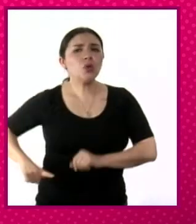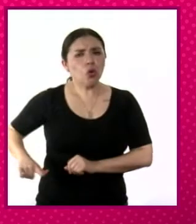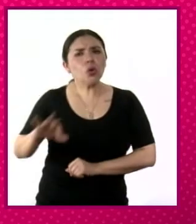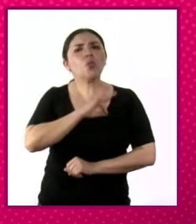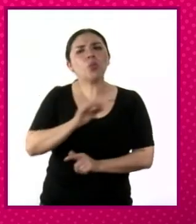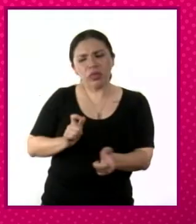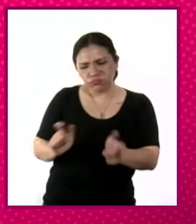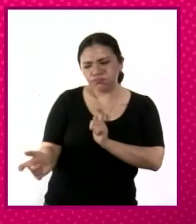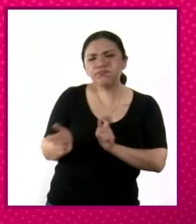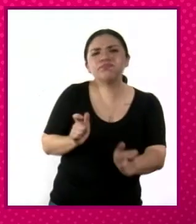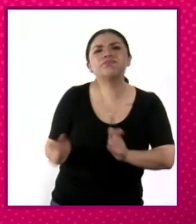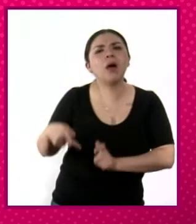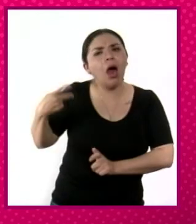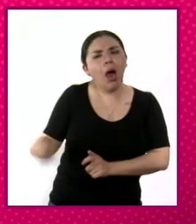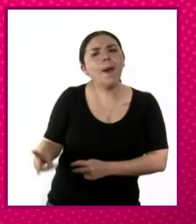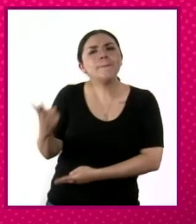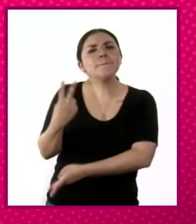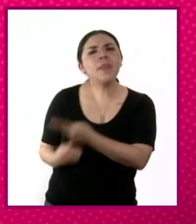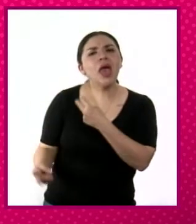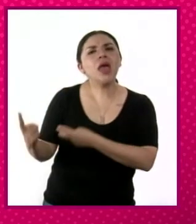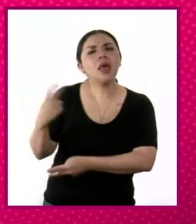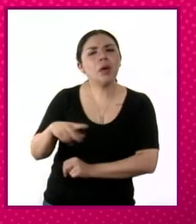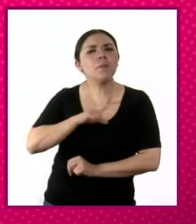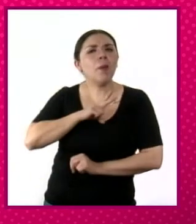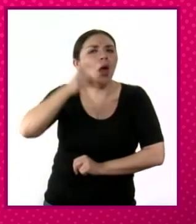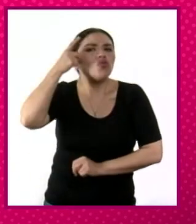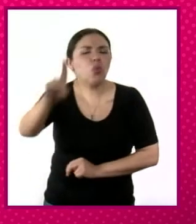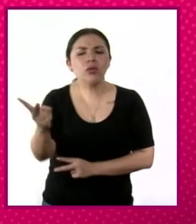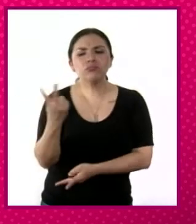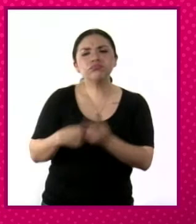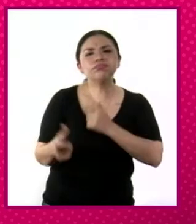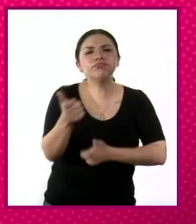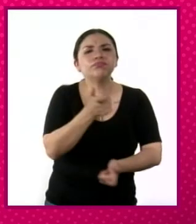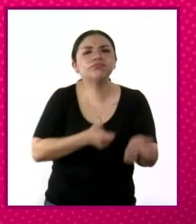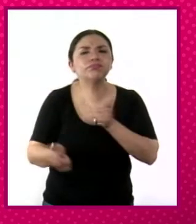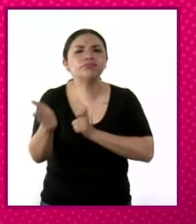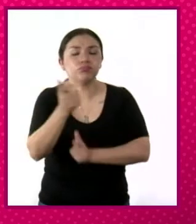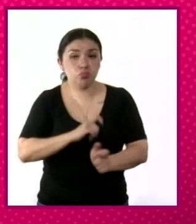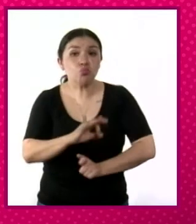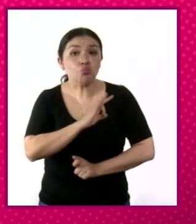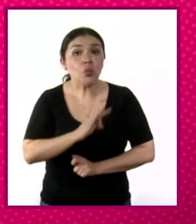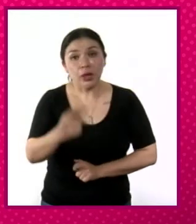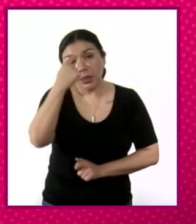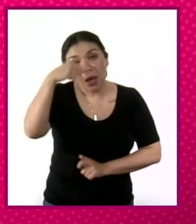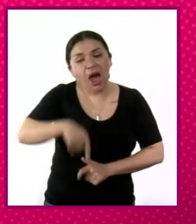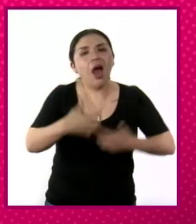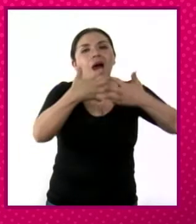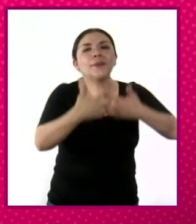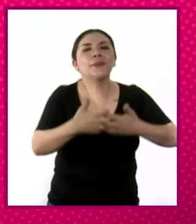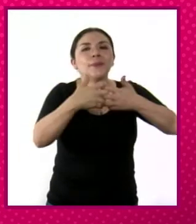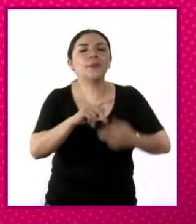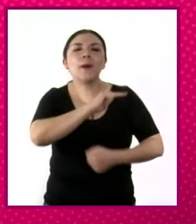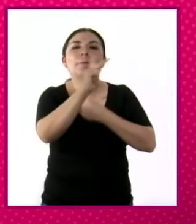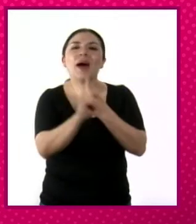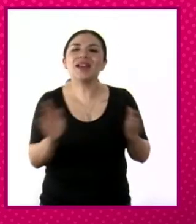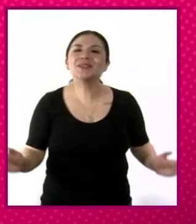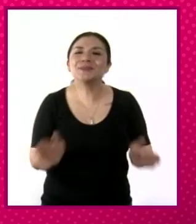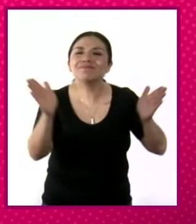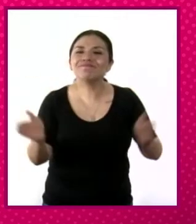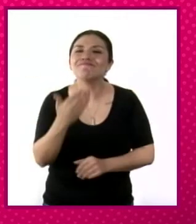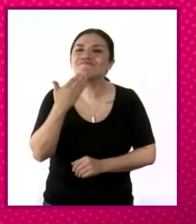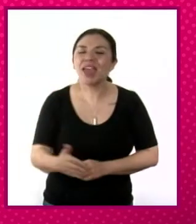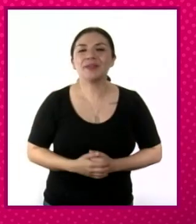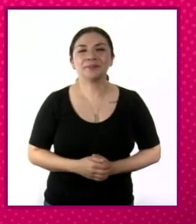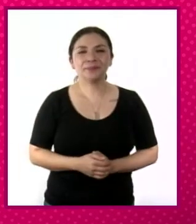tener recursos naturales que tú puedas explotar y que te puedan proveer de recursos para poder echar a andar otras